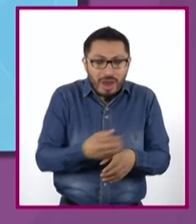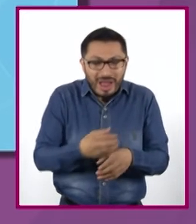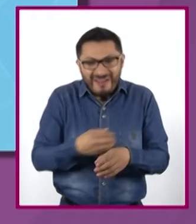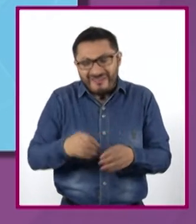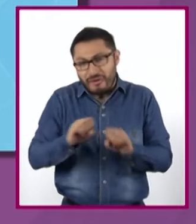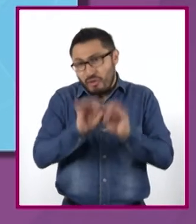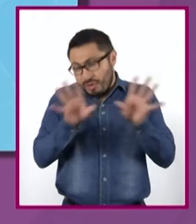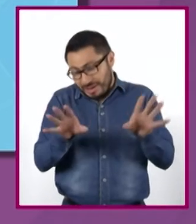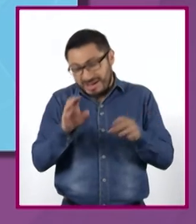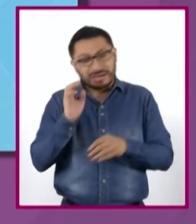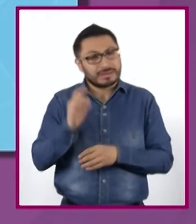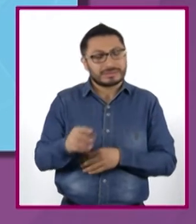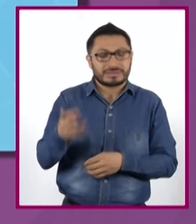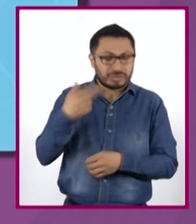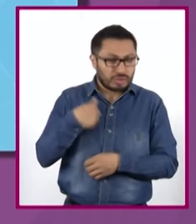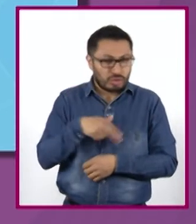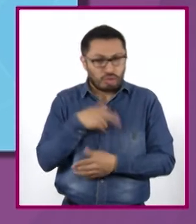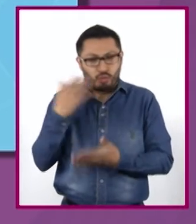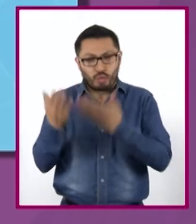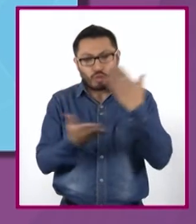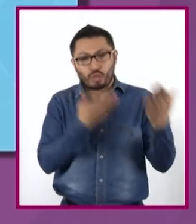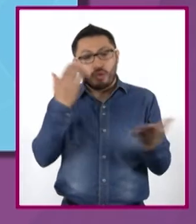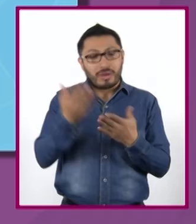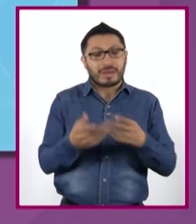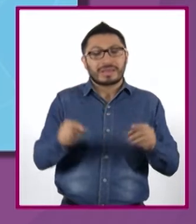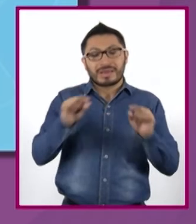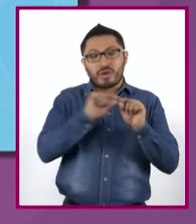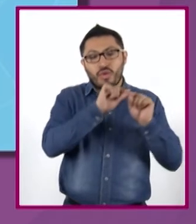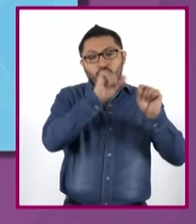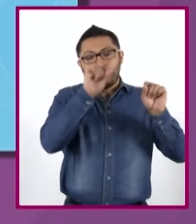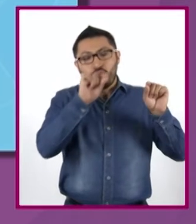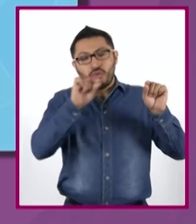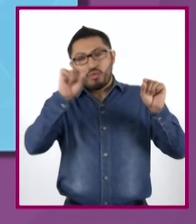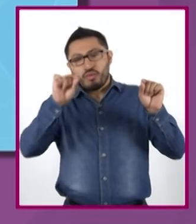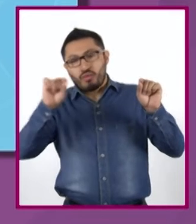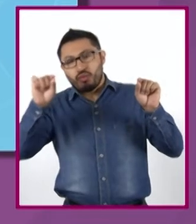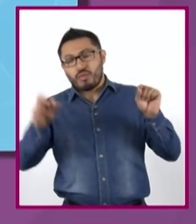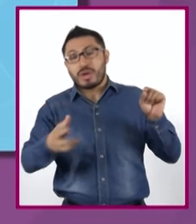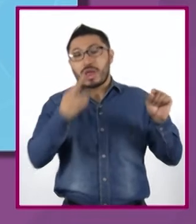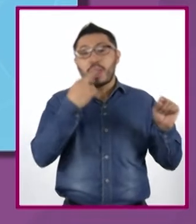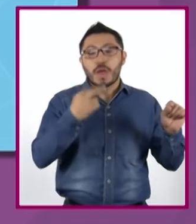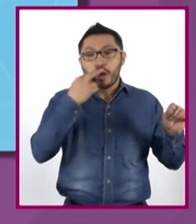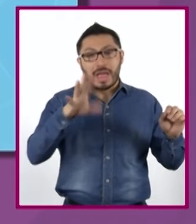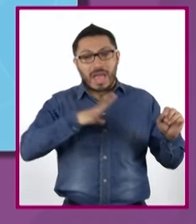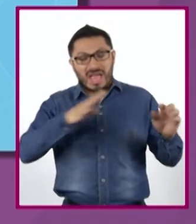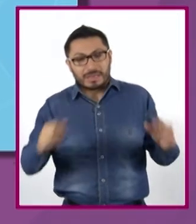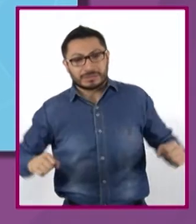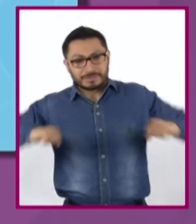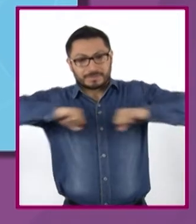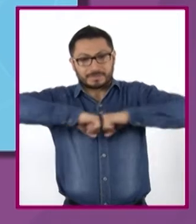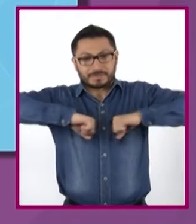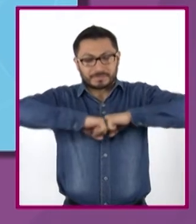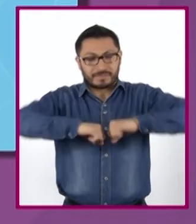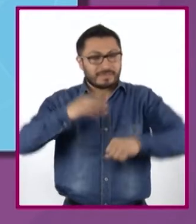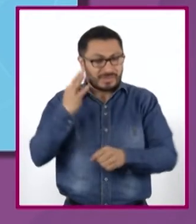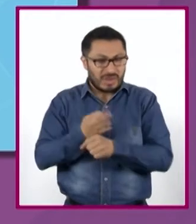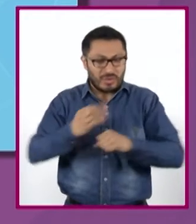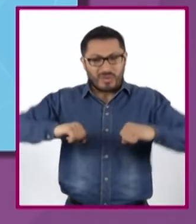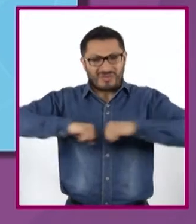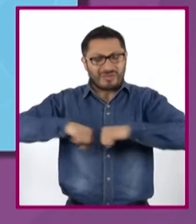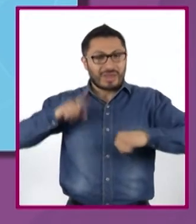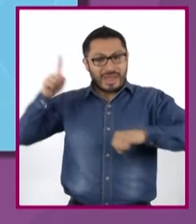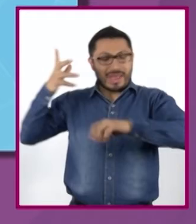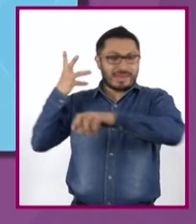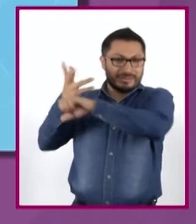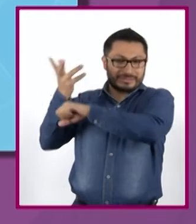es la que estamos estudiando. La línea roja determina la frontera actual con nuestro vecino del norte.